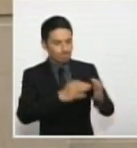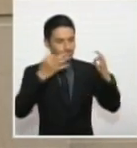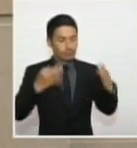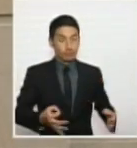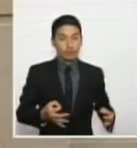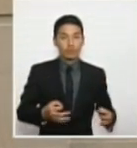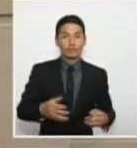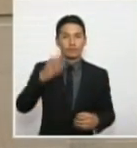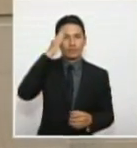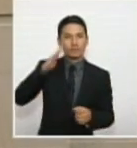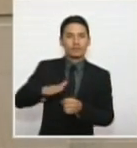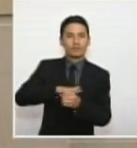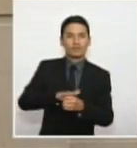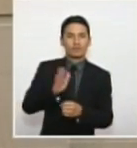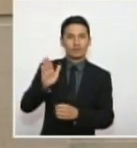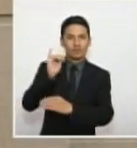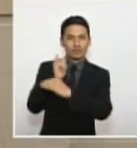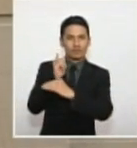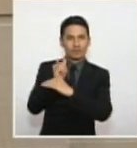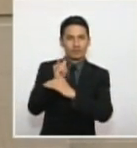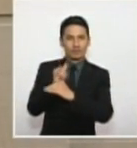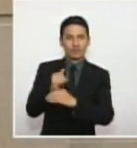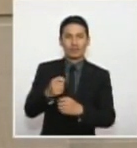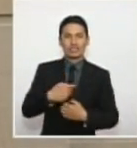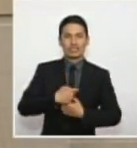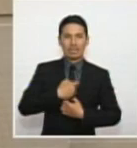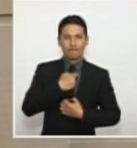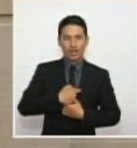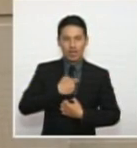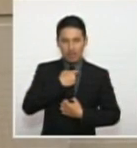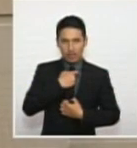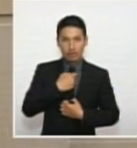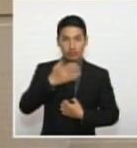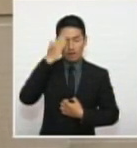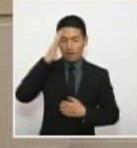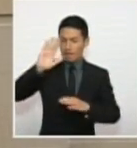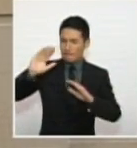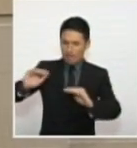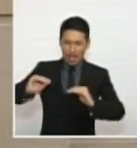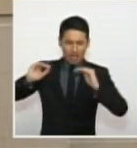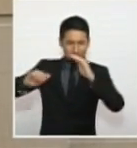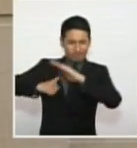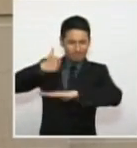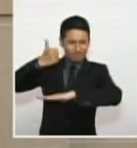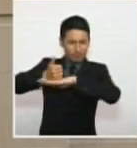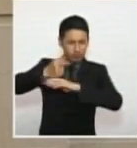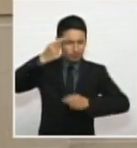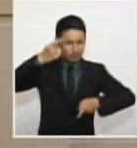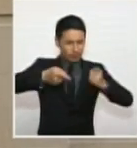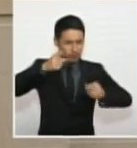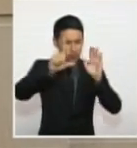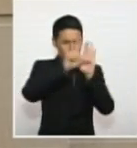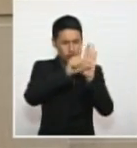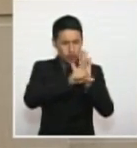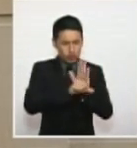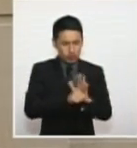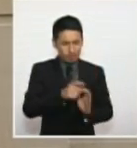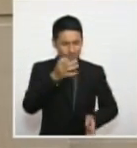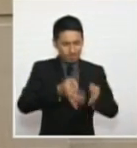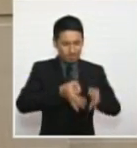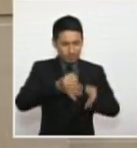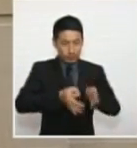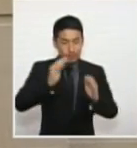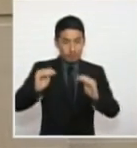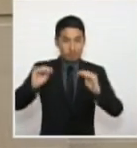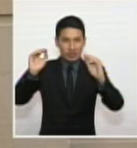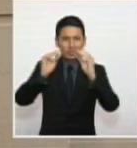condición de institución civil, de máximo órgano de jurisdicción ordinaria, así